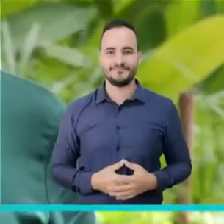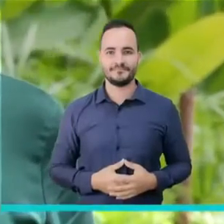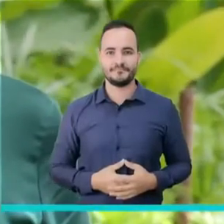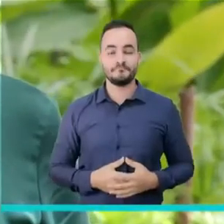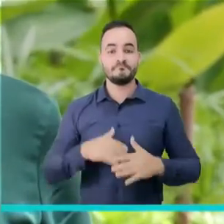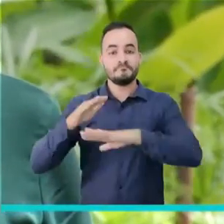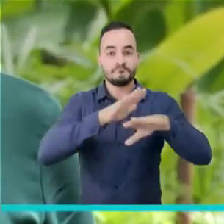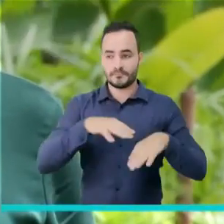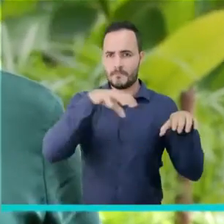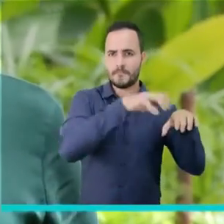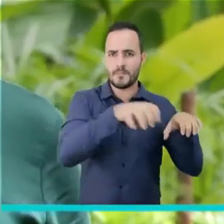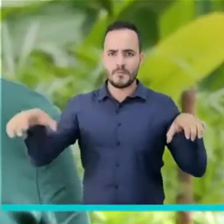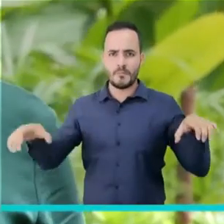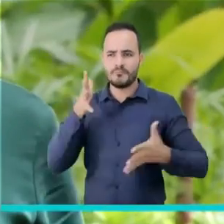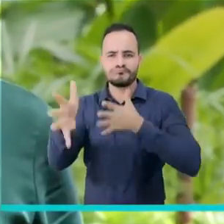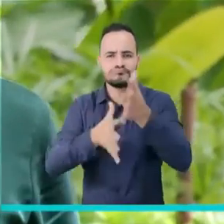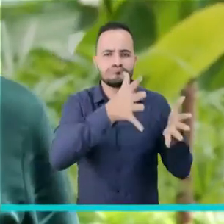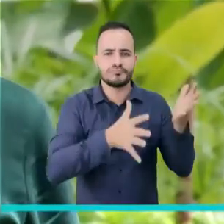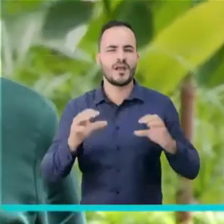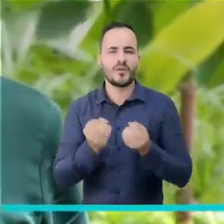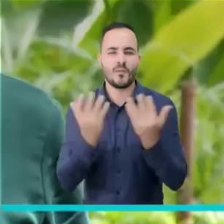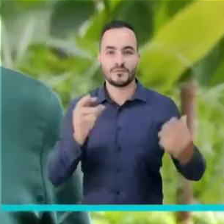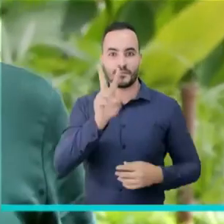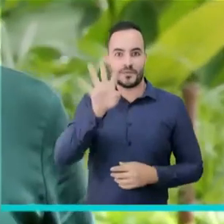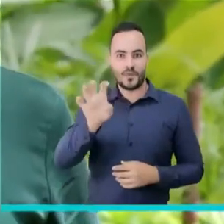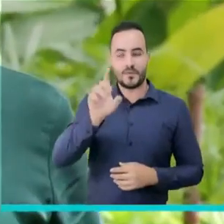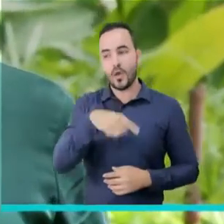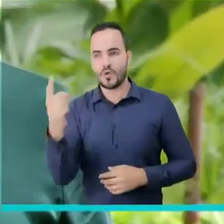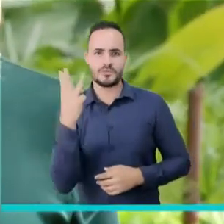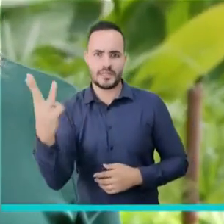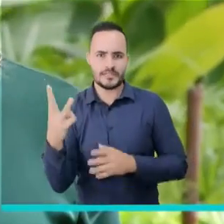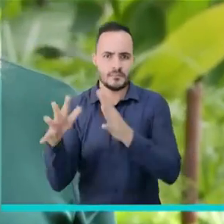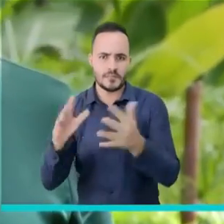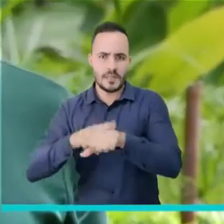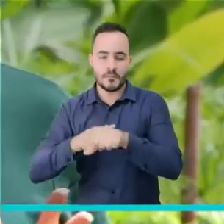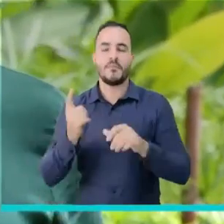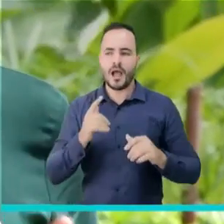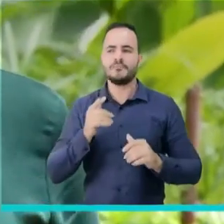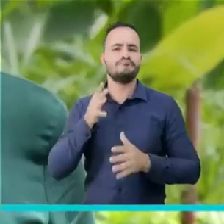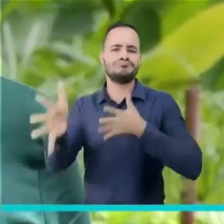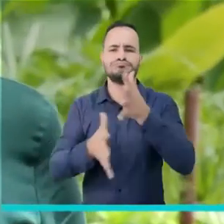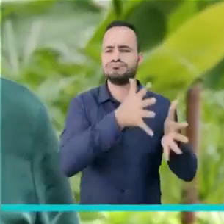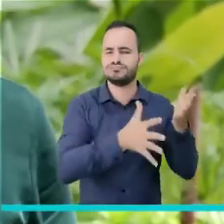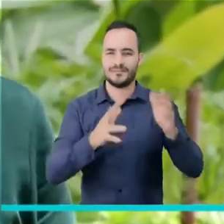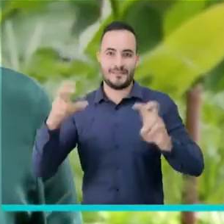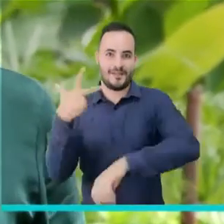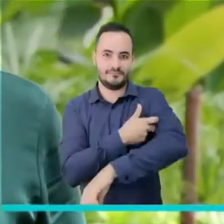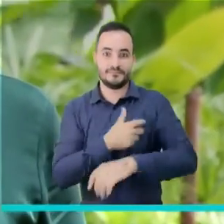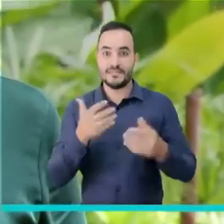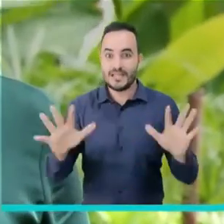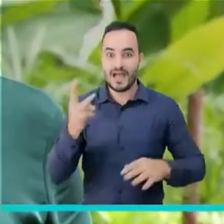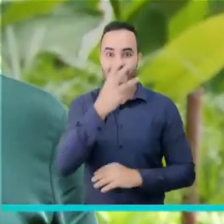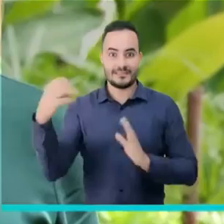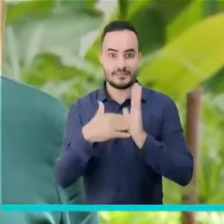Con 29 puestos de vacunación fijos y tres extramurales, avanza en Medellín el plan de vacunación de manera incansable.